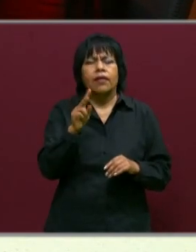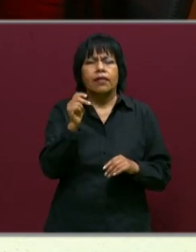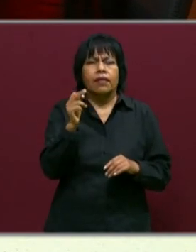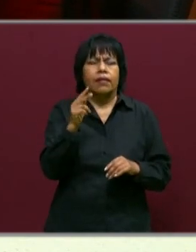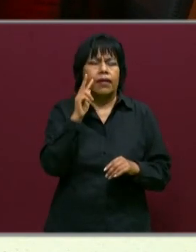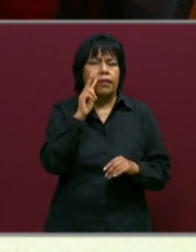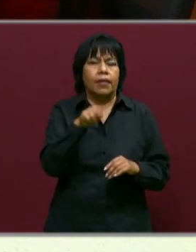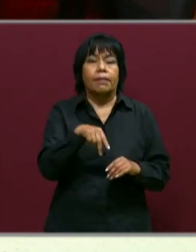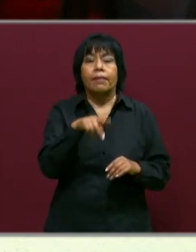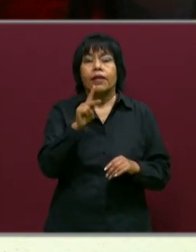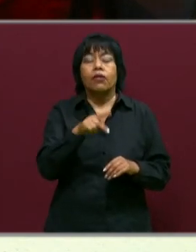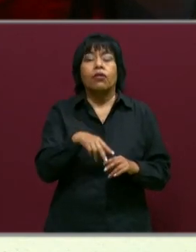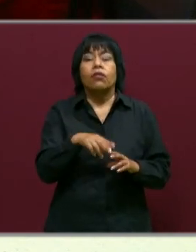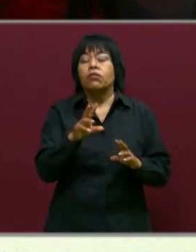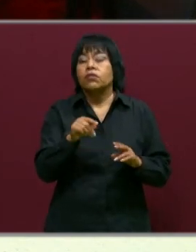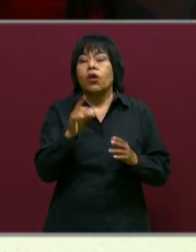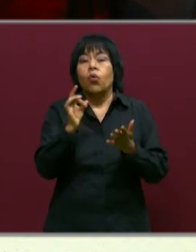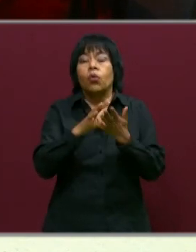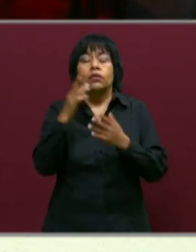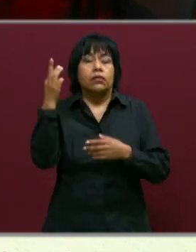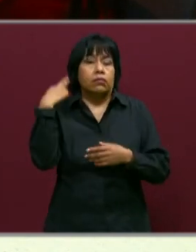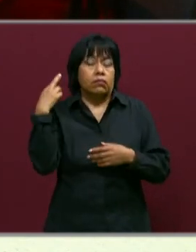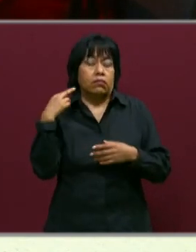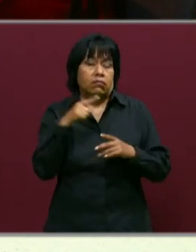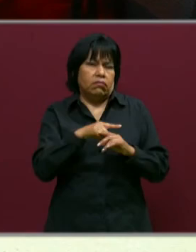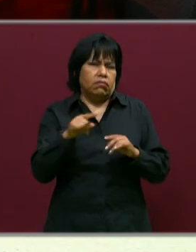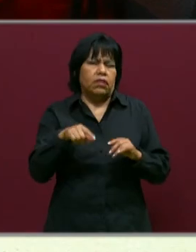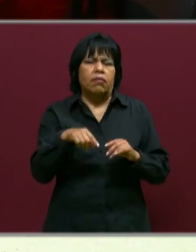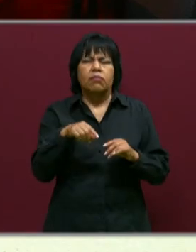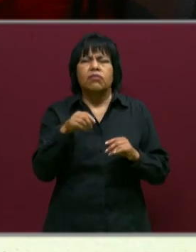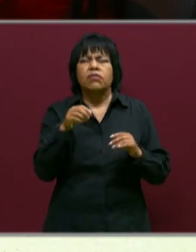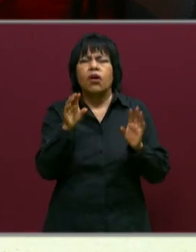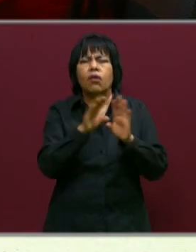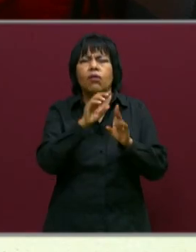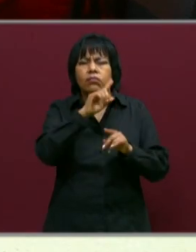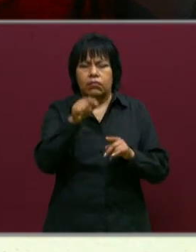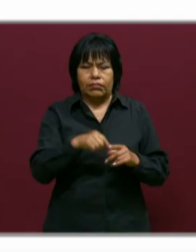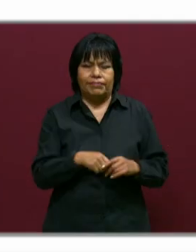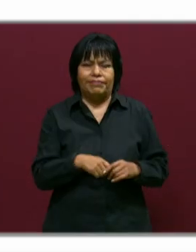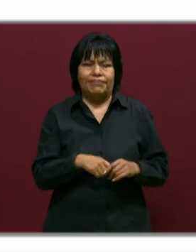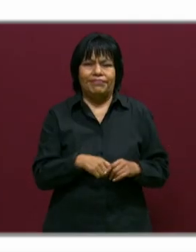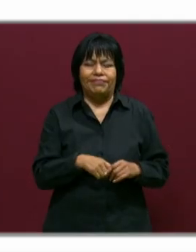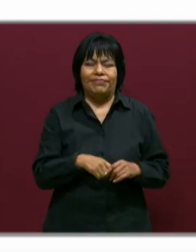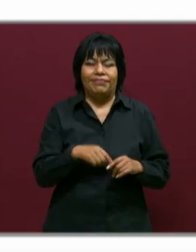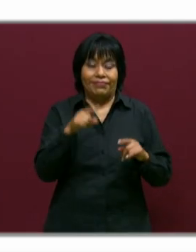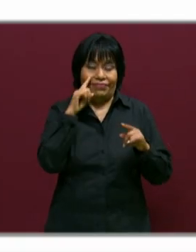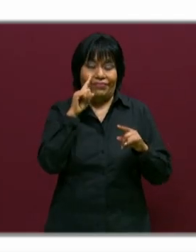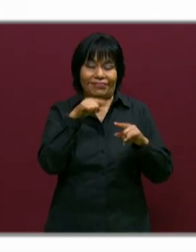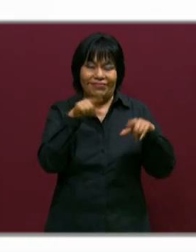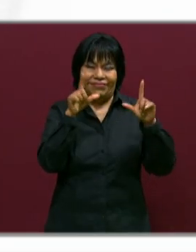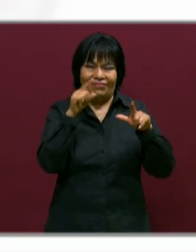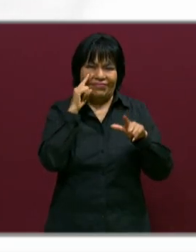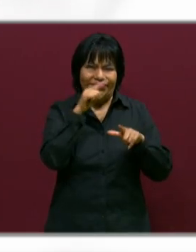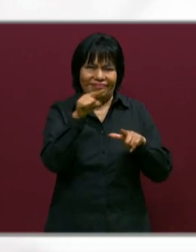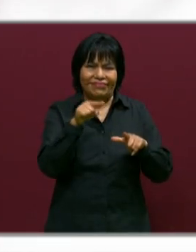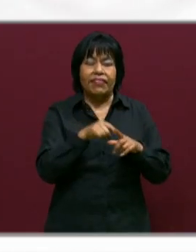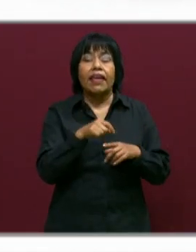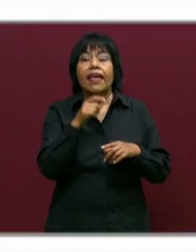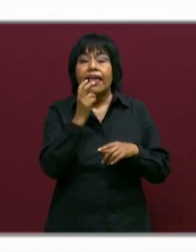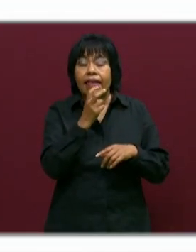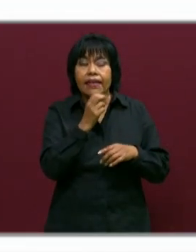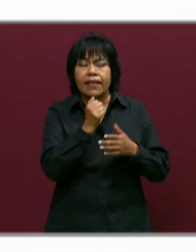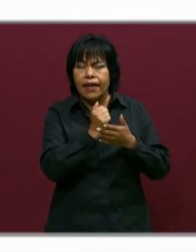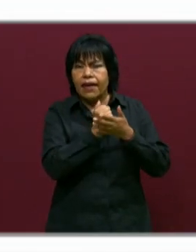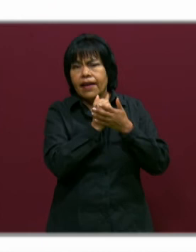la van a ver plasmada, pero a los que nos están escuchando por radio lo vamos a describir muy bien. Así es, por eso es que estas fichas nos van a ayudar